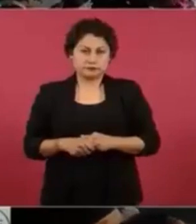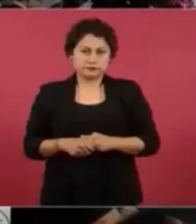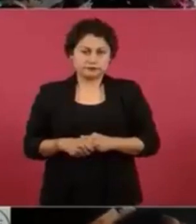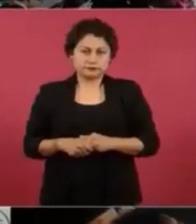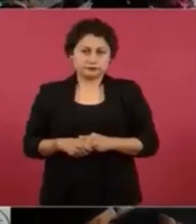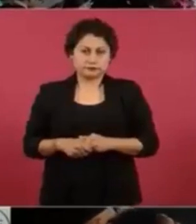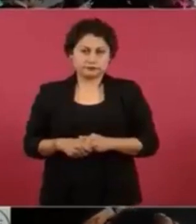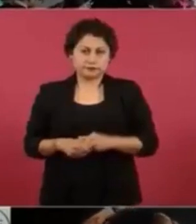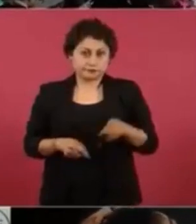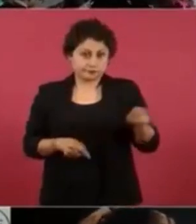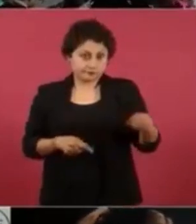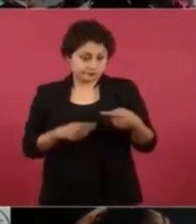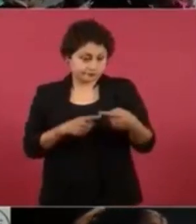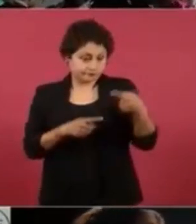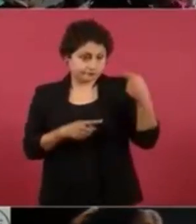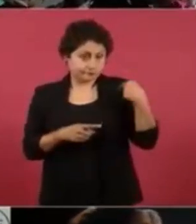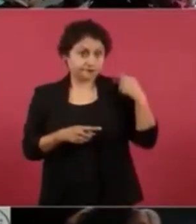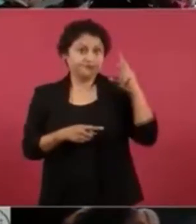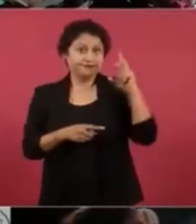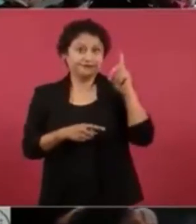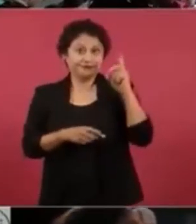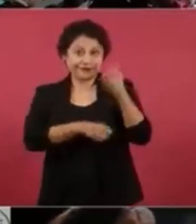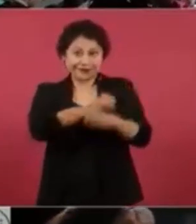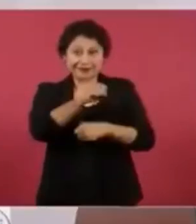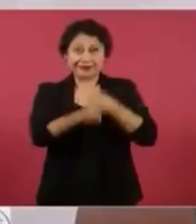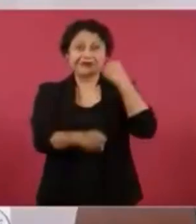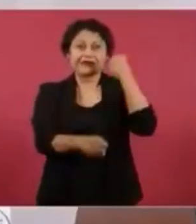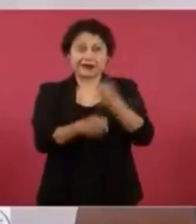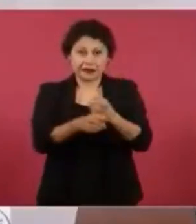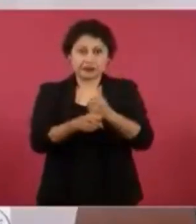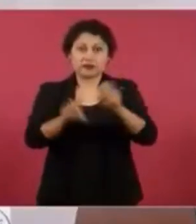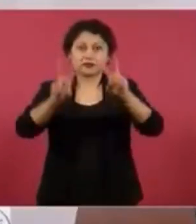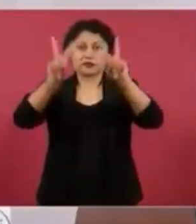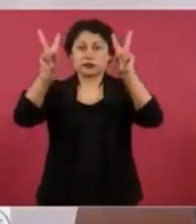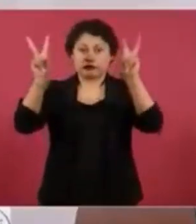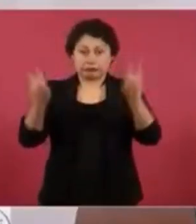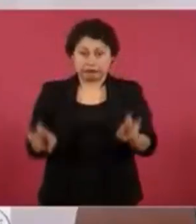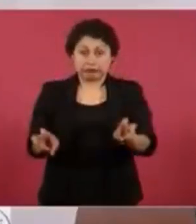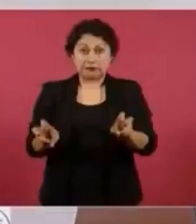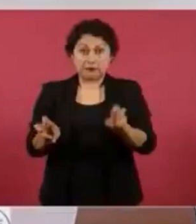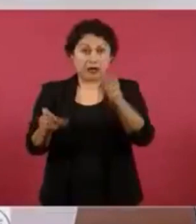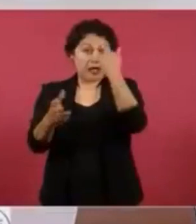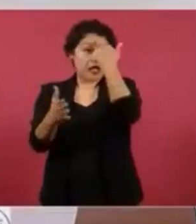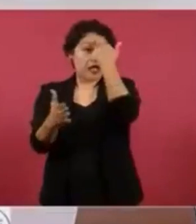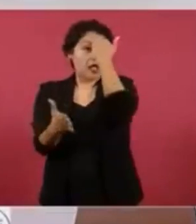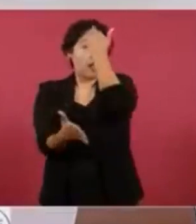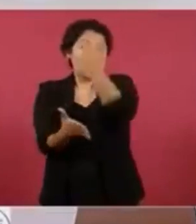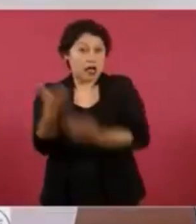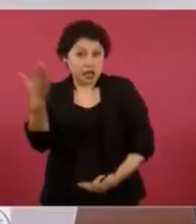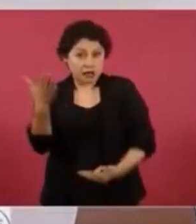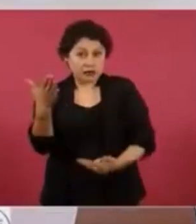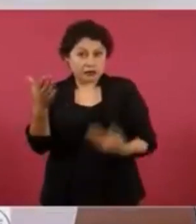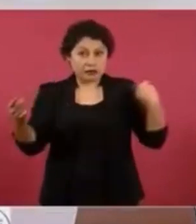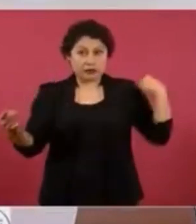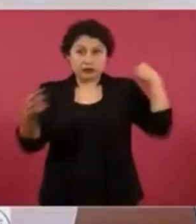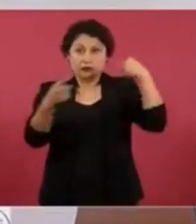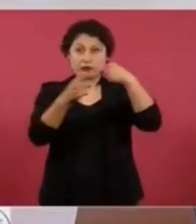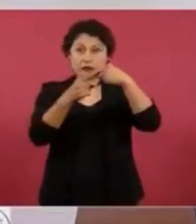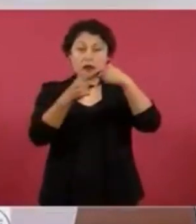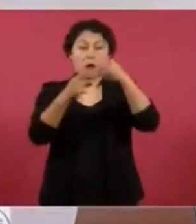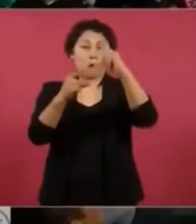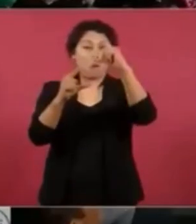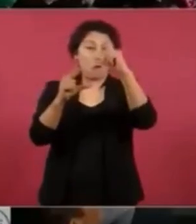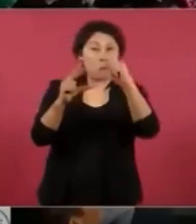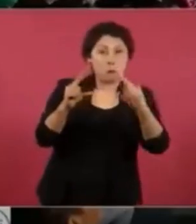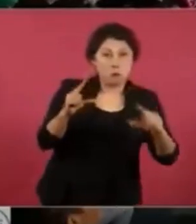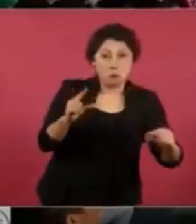cuando más ha bajado el índice delictivo en la Ciudad de